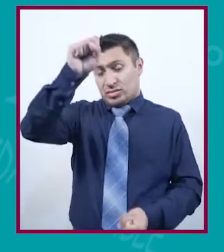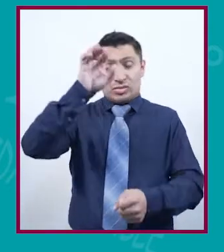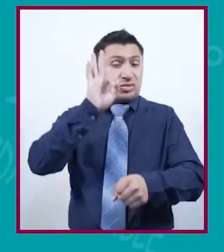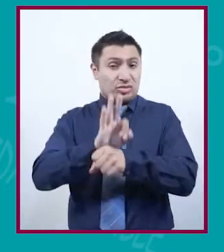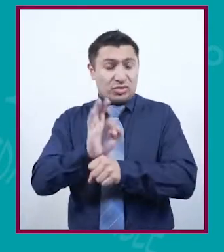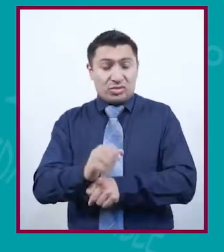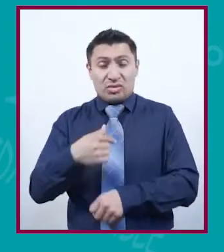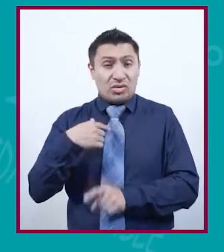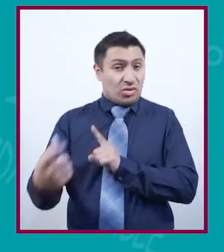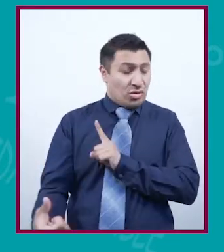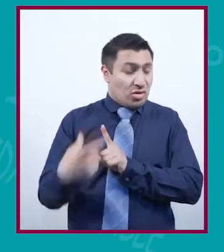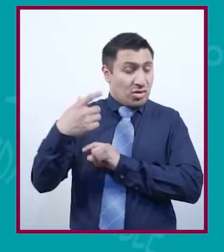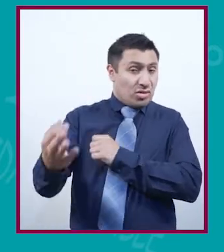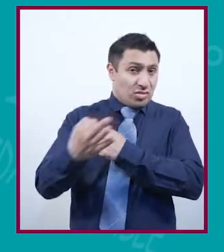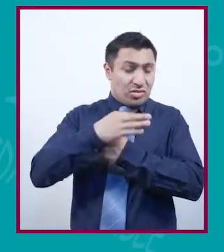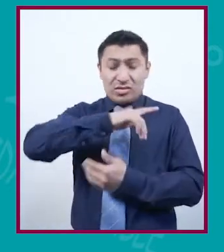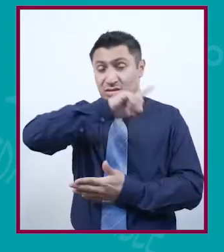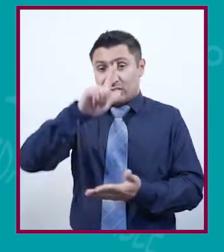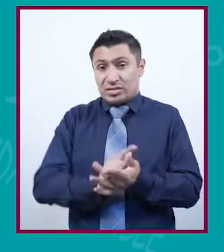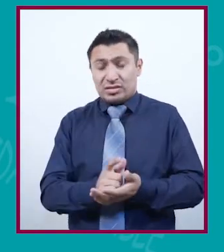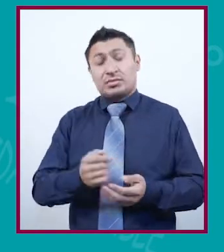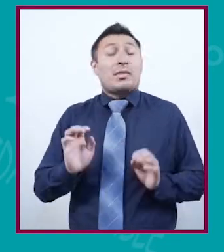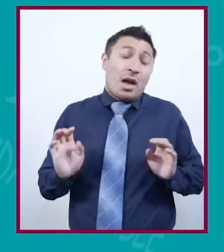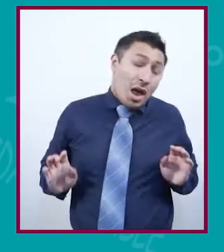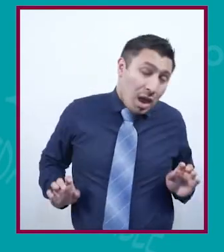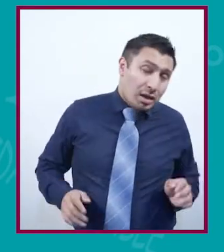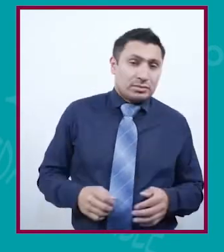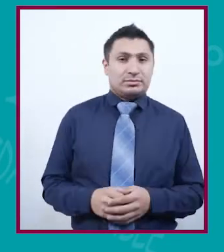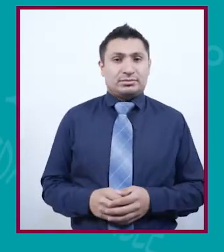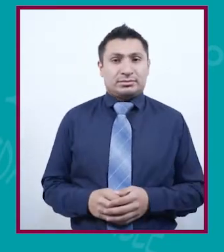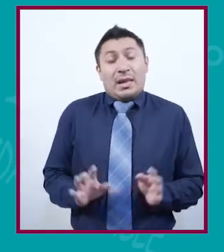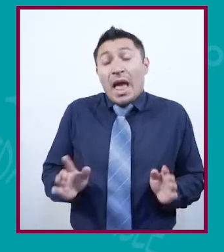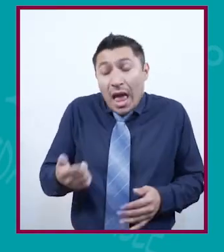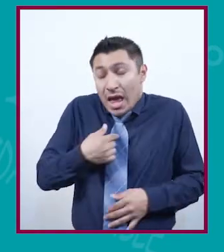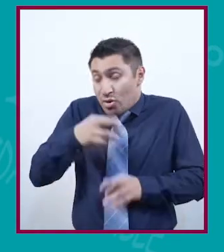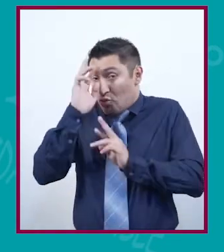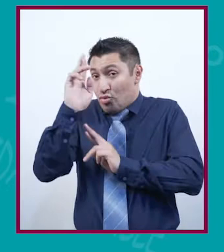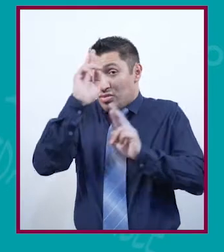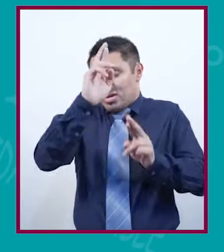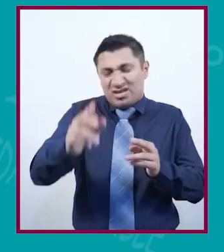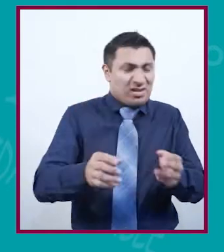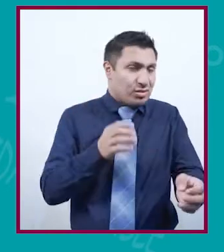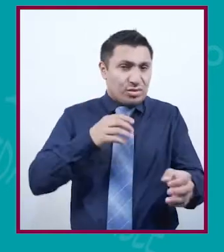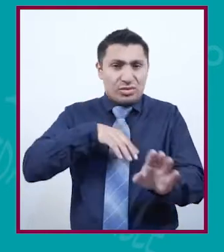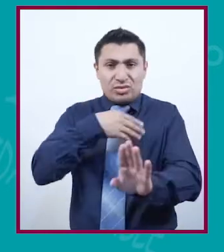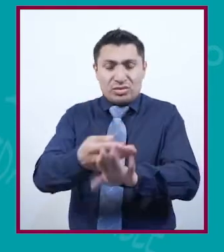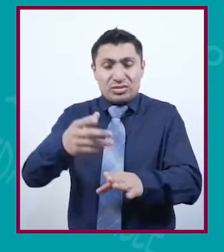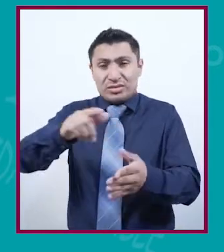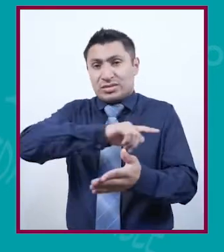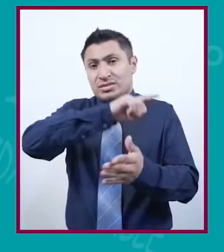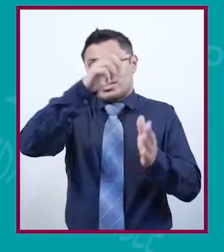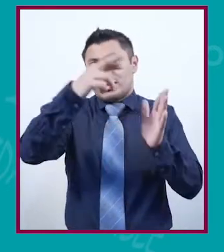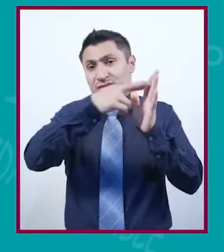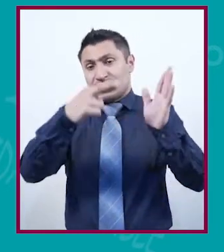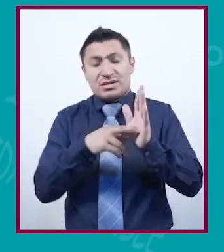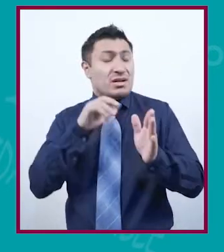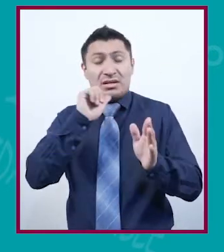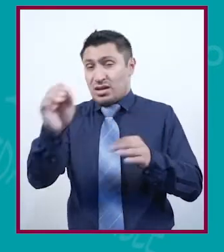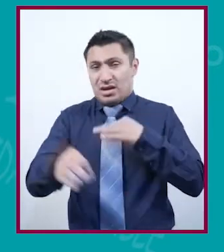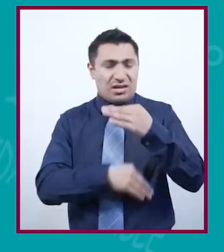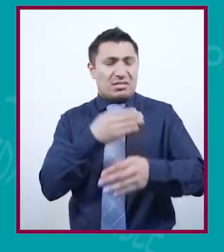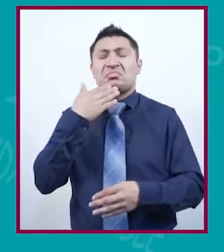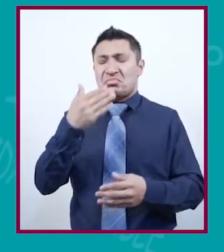estoy protegido por la ley. Pues voy respetando, no violo ninguna regla y todo bien,